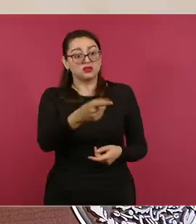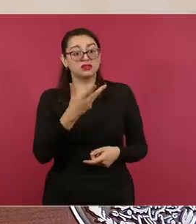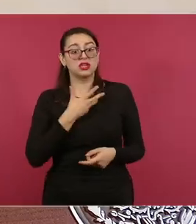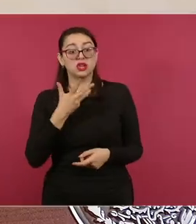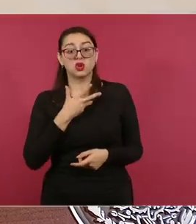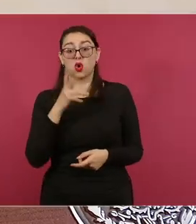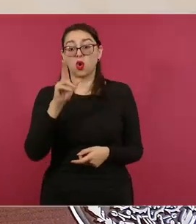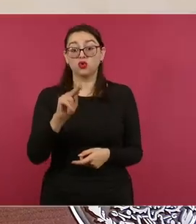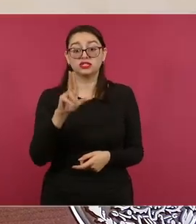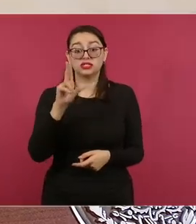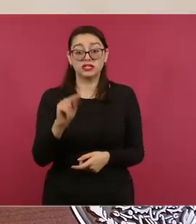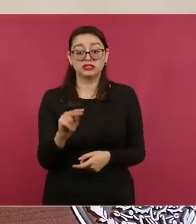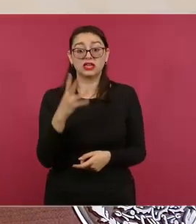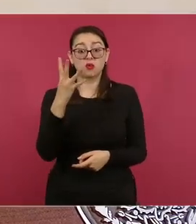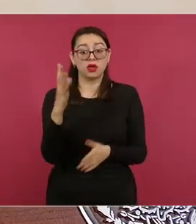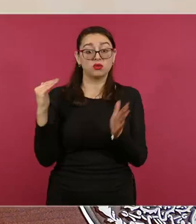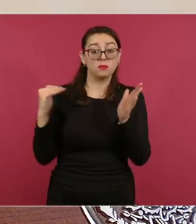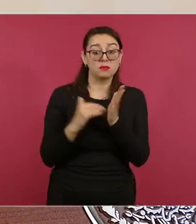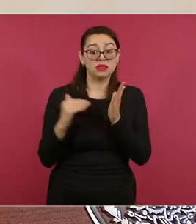para el año próximo.